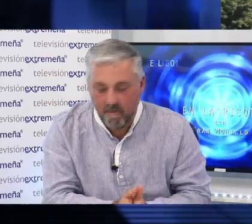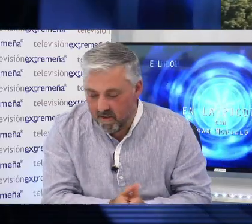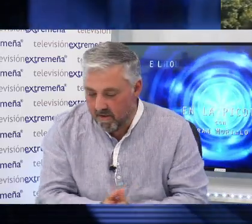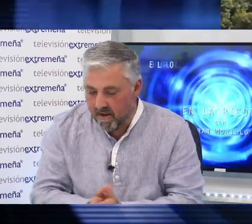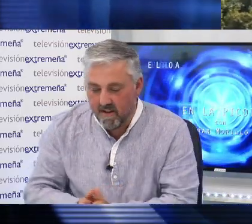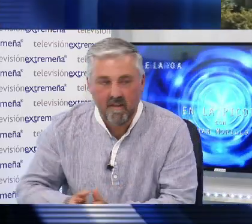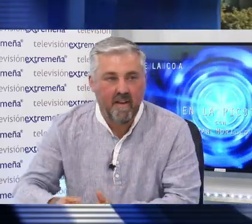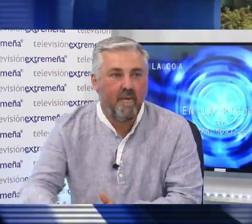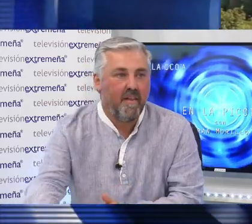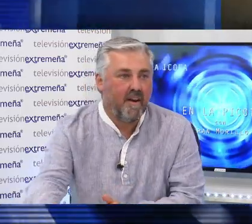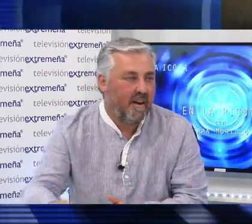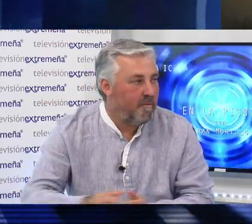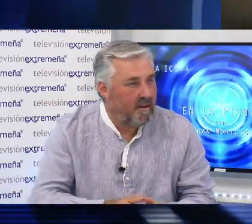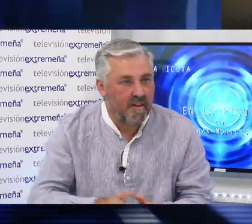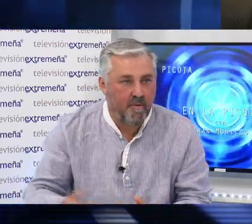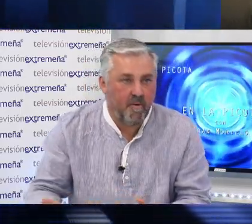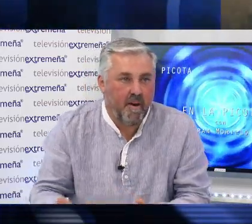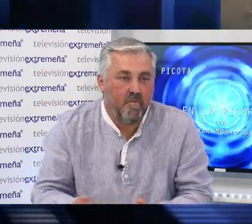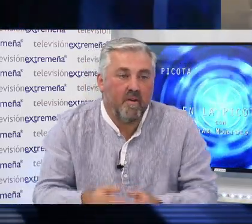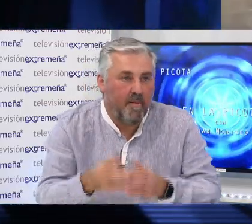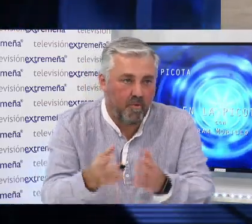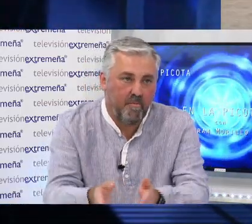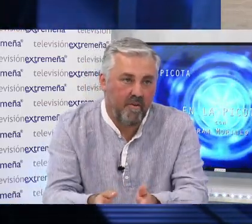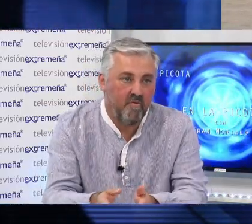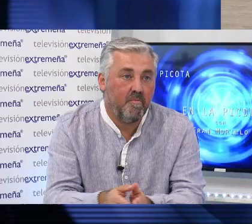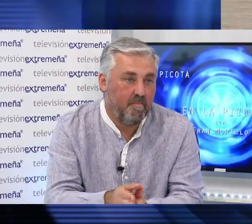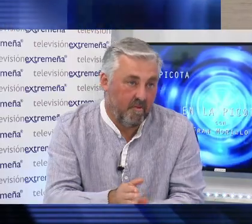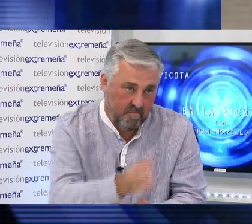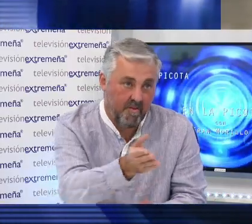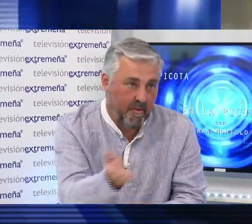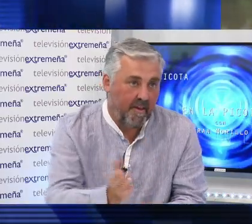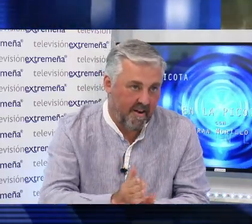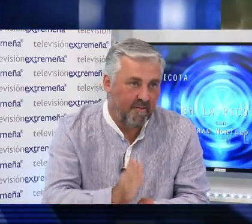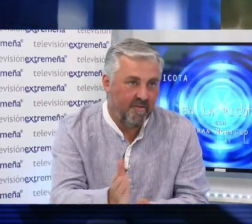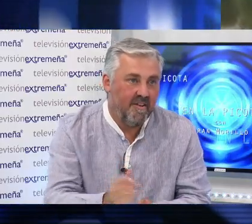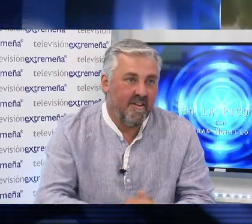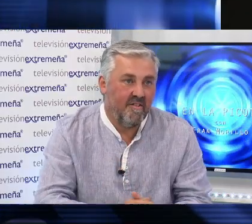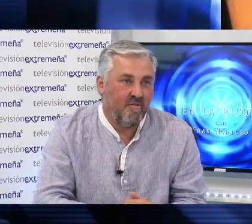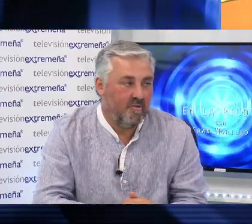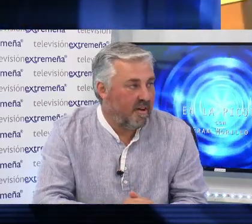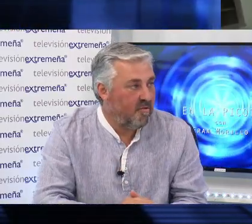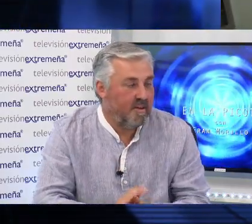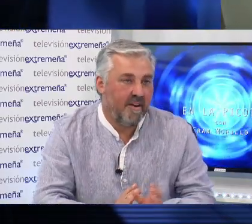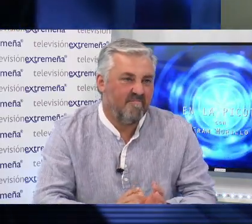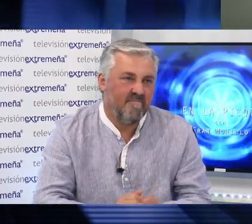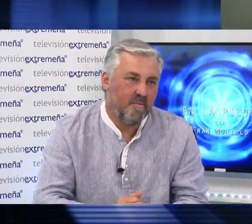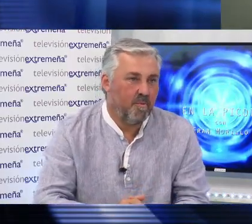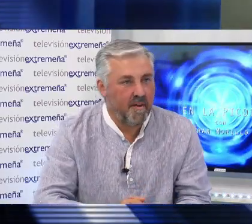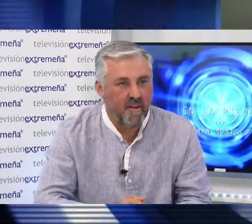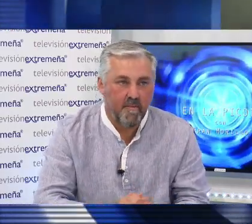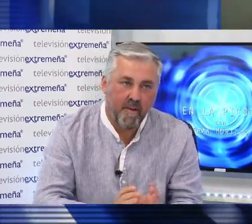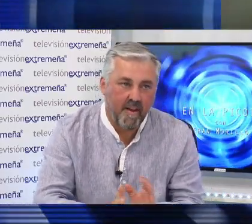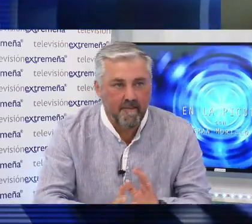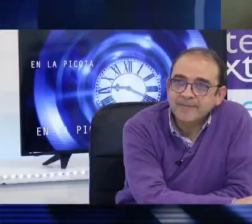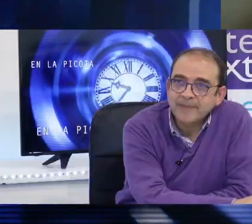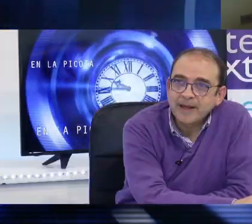tengo claro que tenemos que ver qué Mérida que queremos y qué Extremadura queremos y apostar por eso, pero de verdad, claro, no que luego digan pues